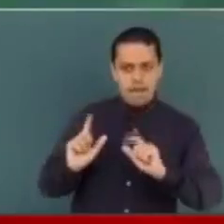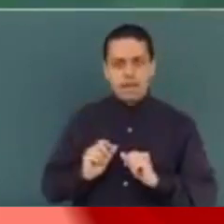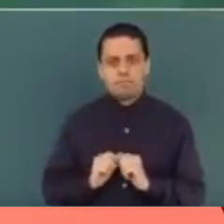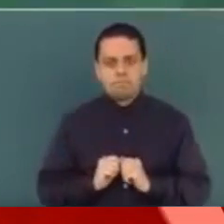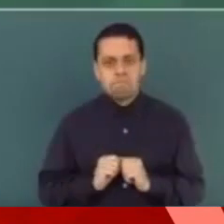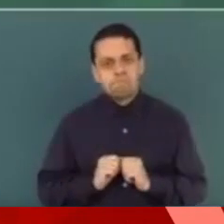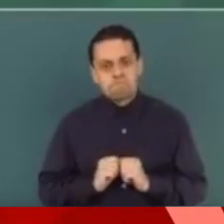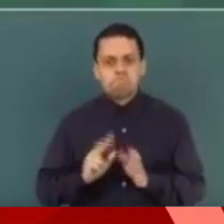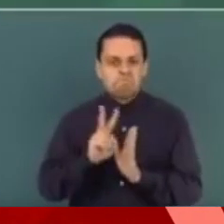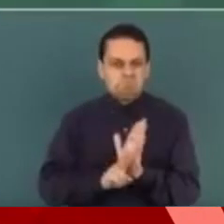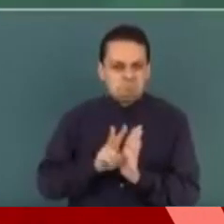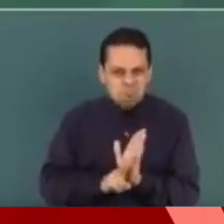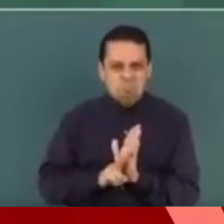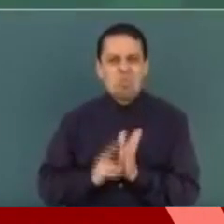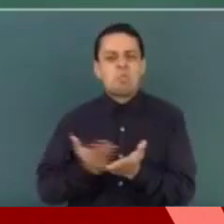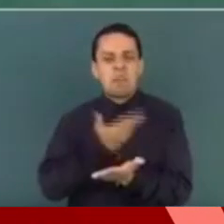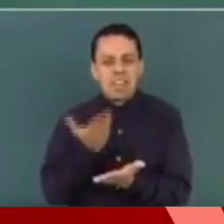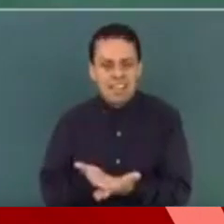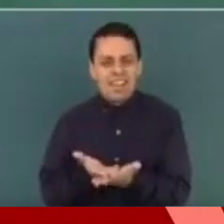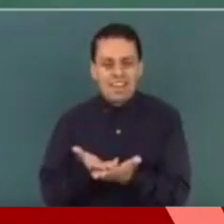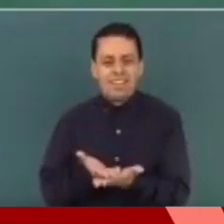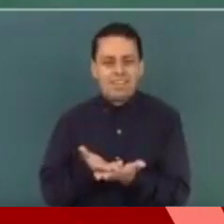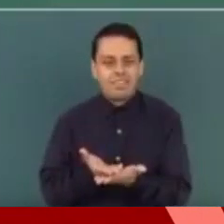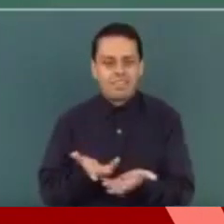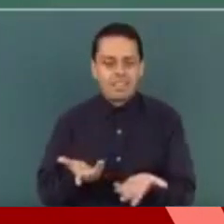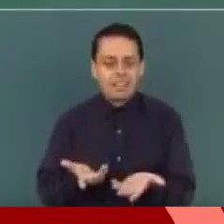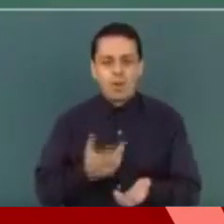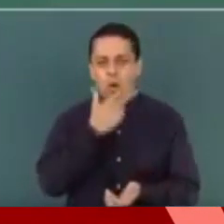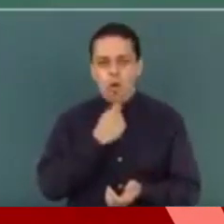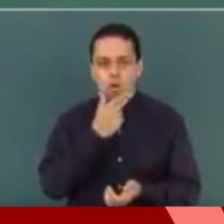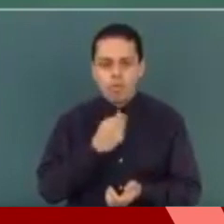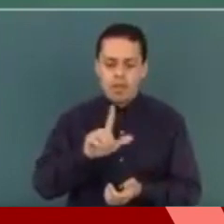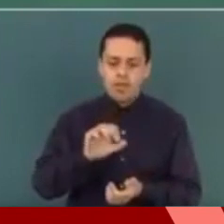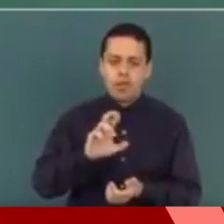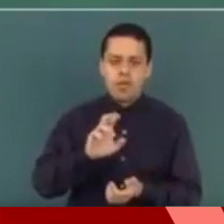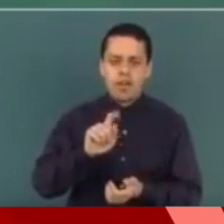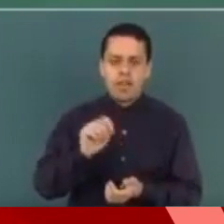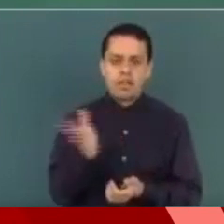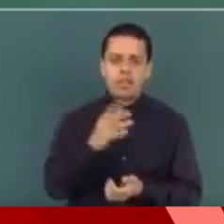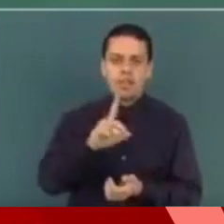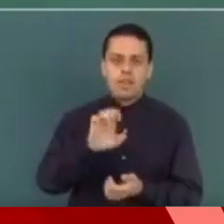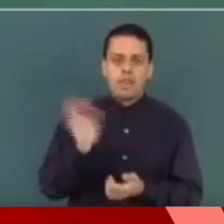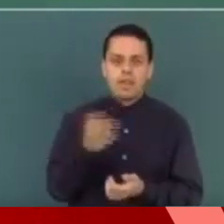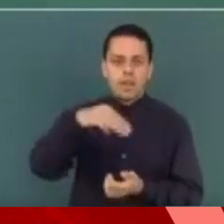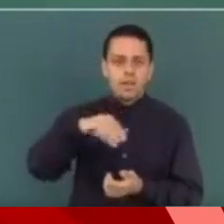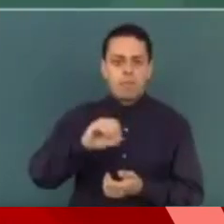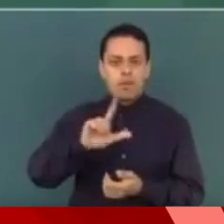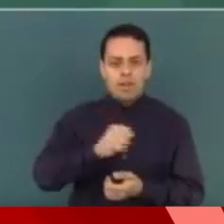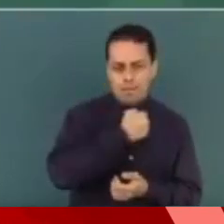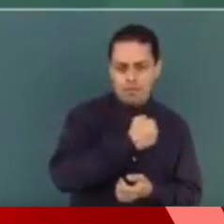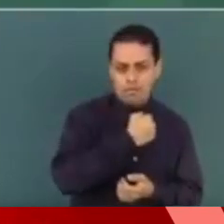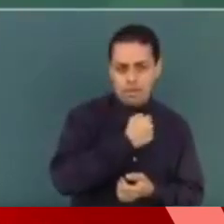Estos videos que presentó Loret de Mola deben de